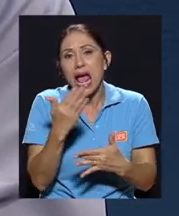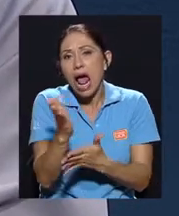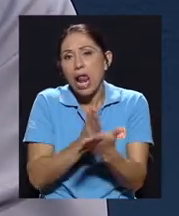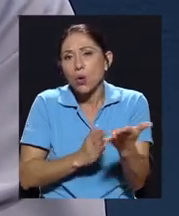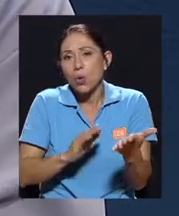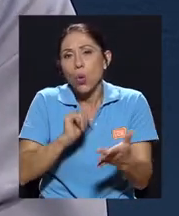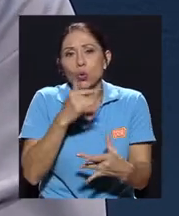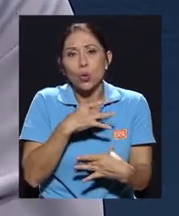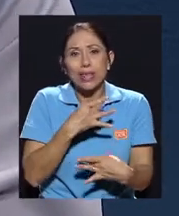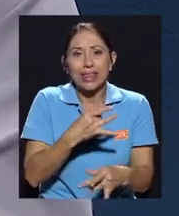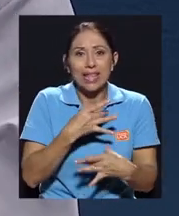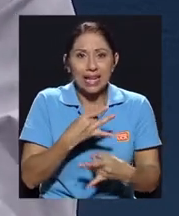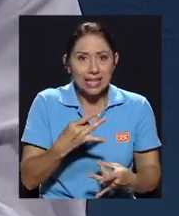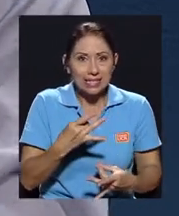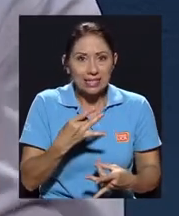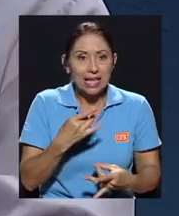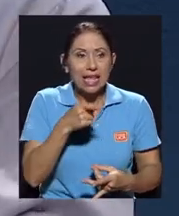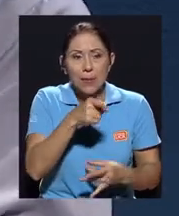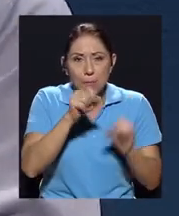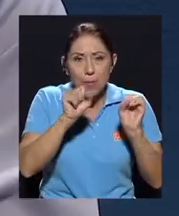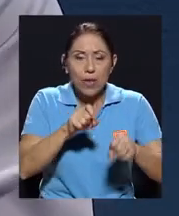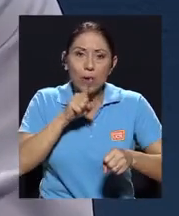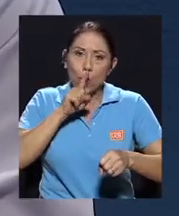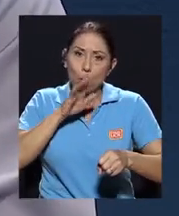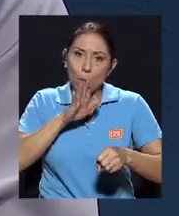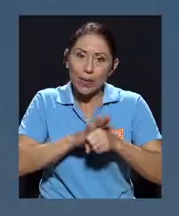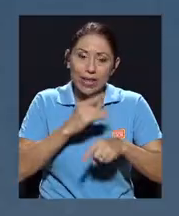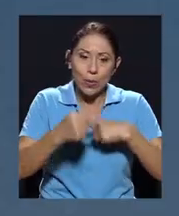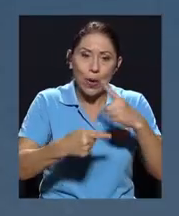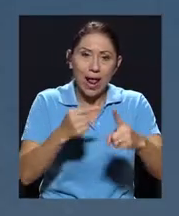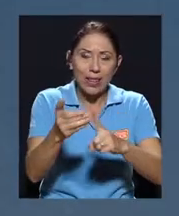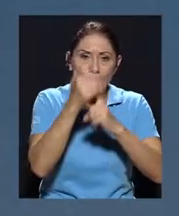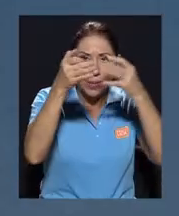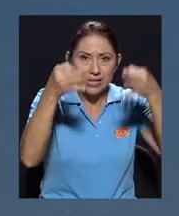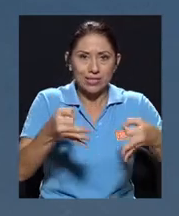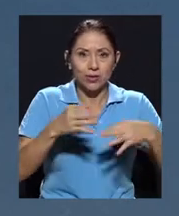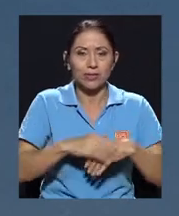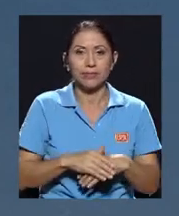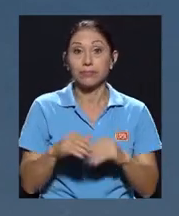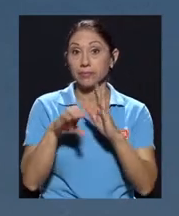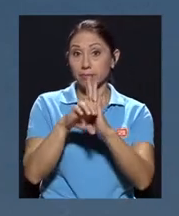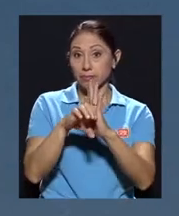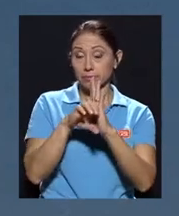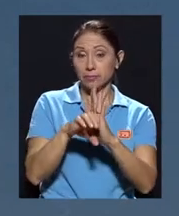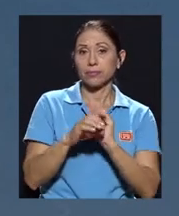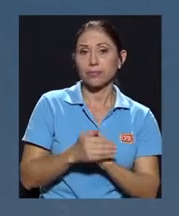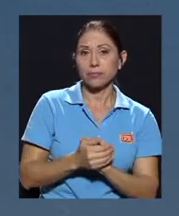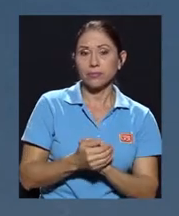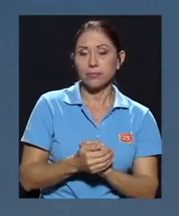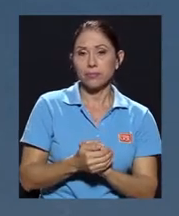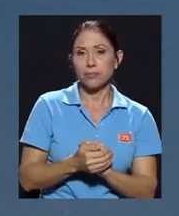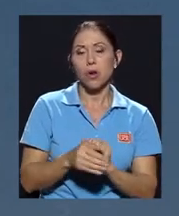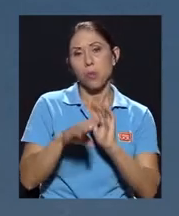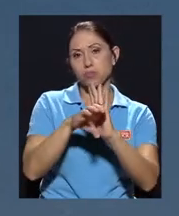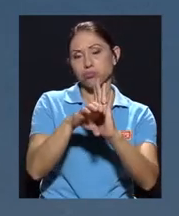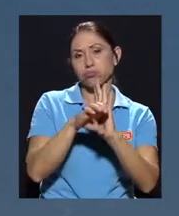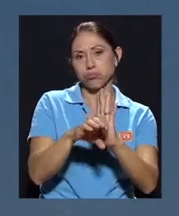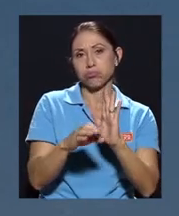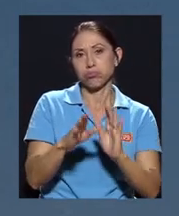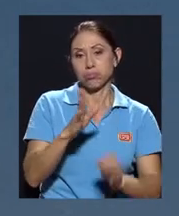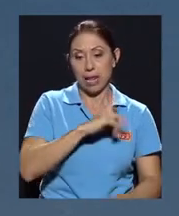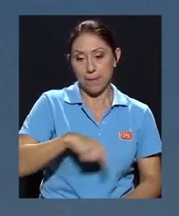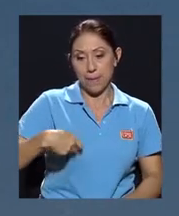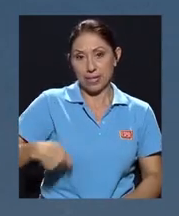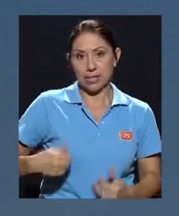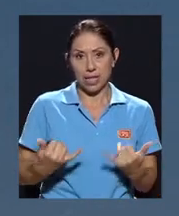considera relevante, que puede comprometerlo a la hora de tomar decisiones. Le pongo un ejemplo, cuando, tomando como referencia al